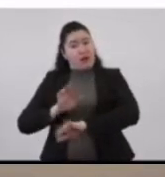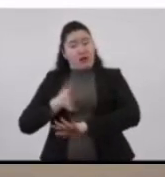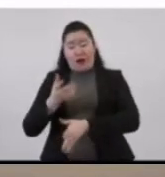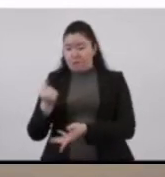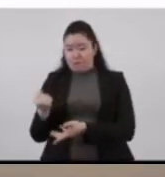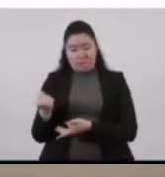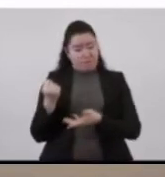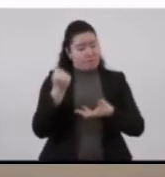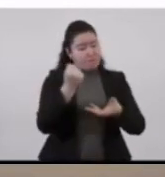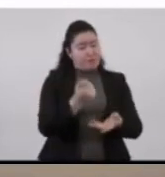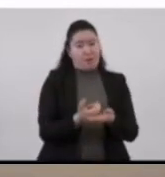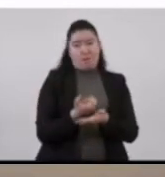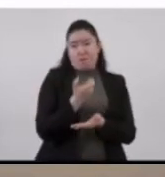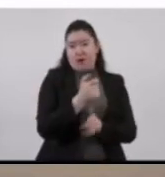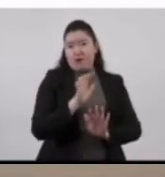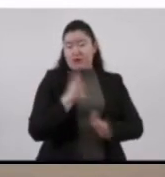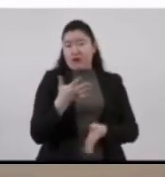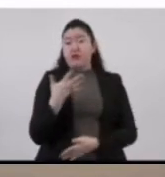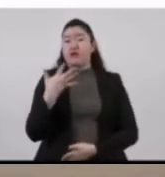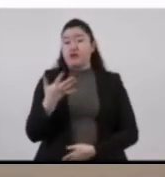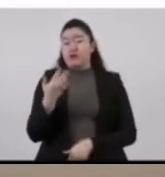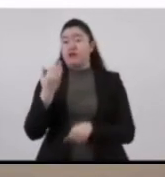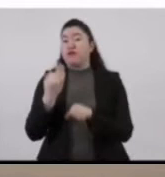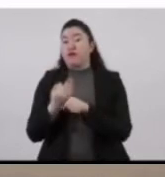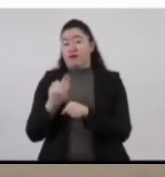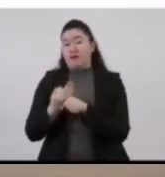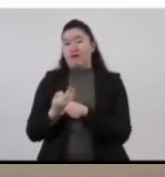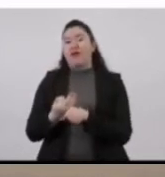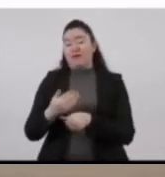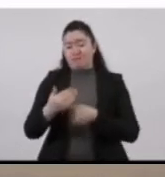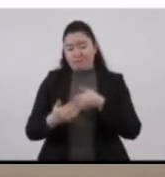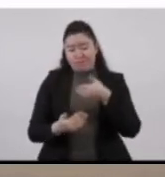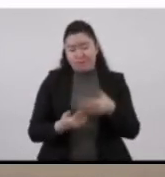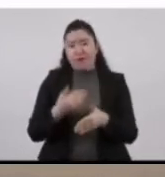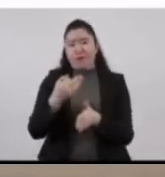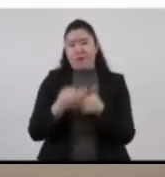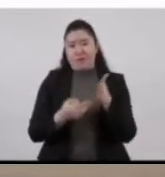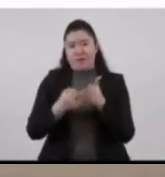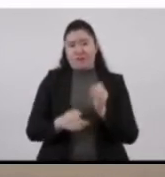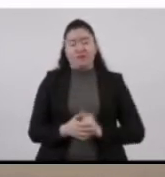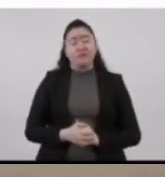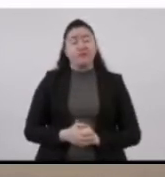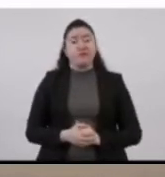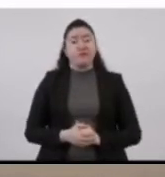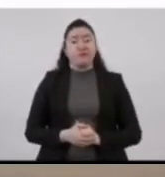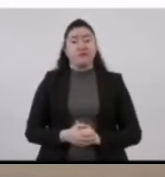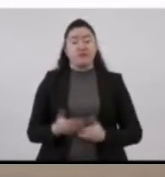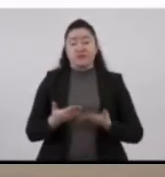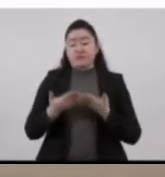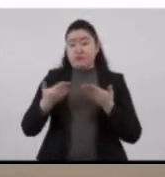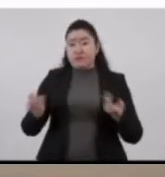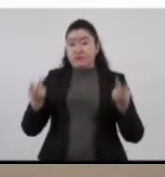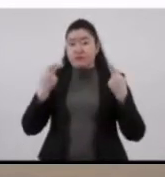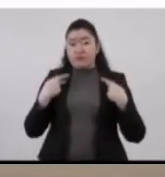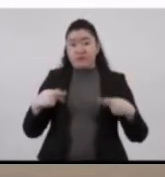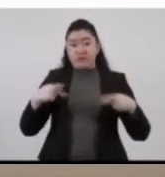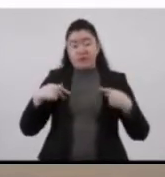indemnizadas, 5 se encuentran actualmente en proceso. Relacionado a las personas